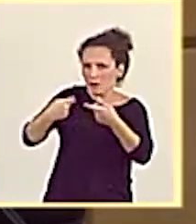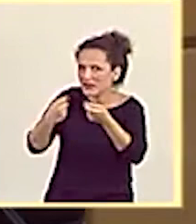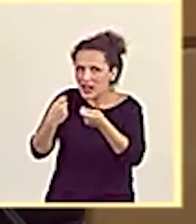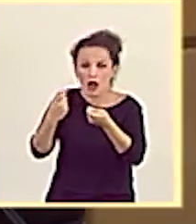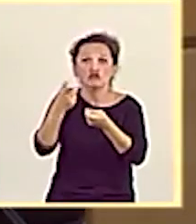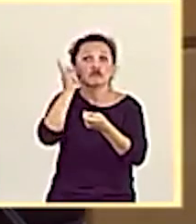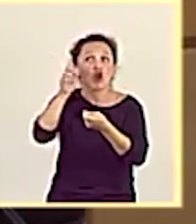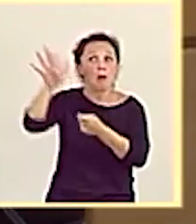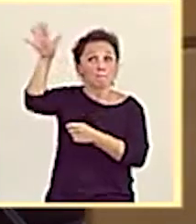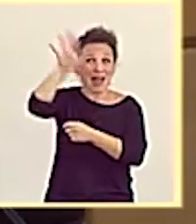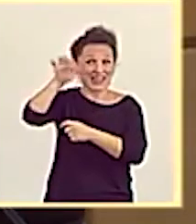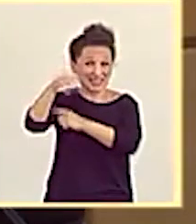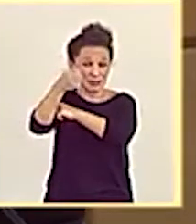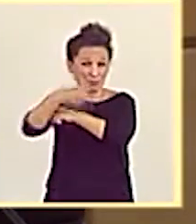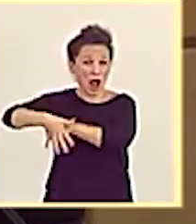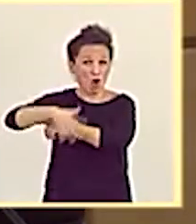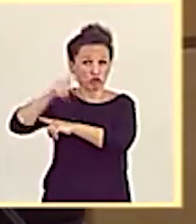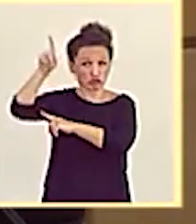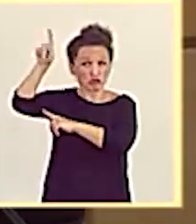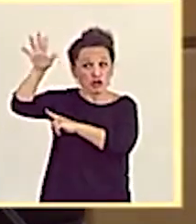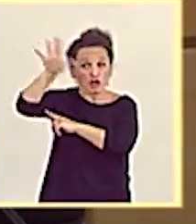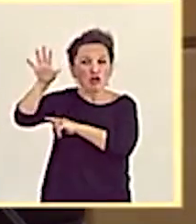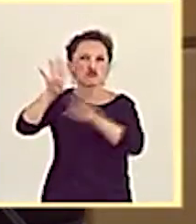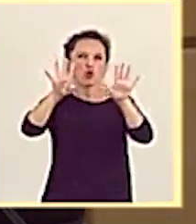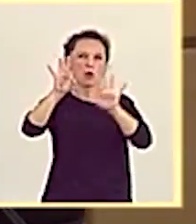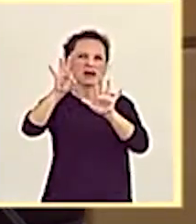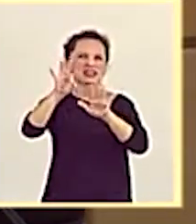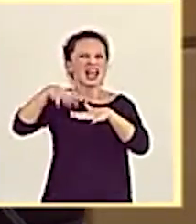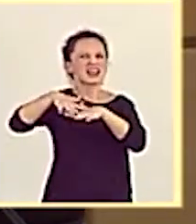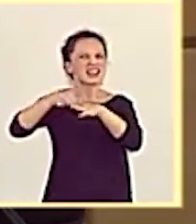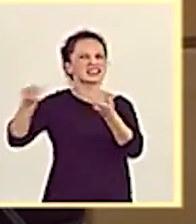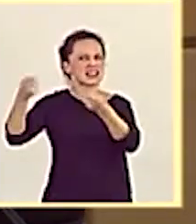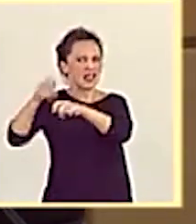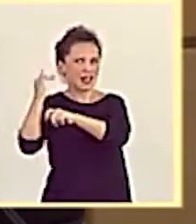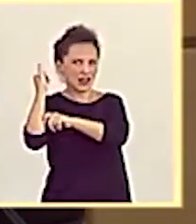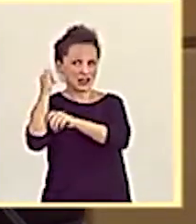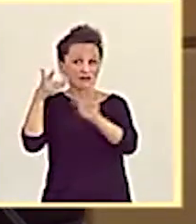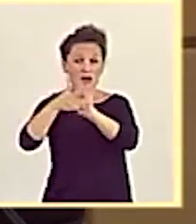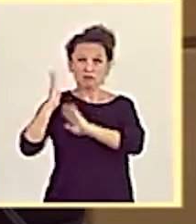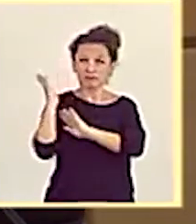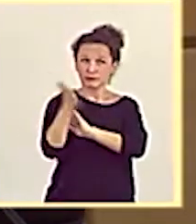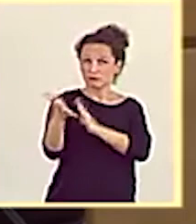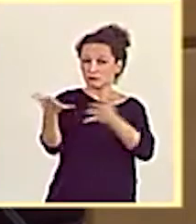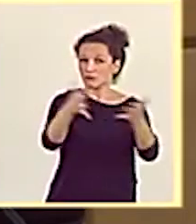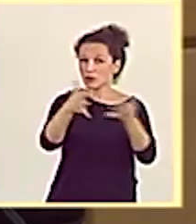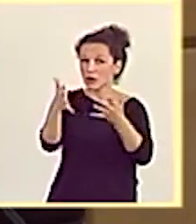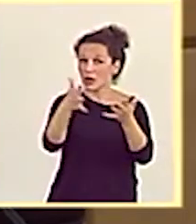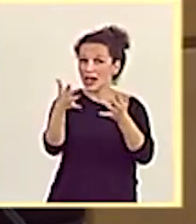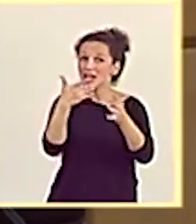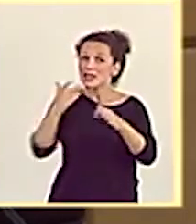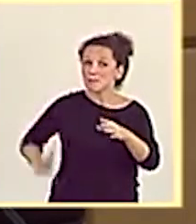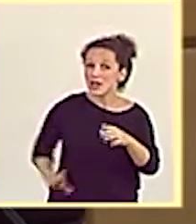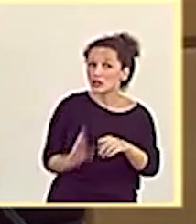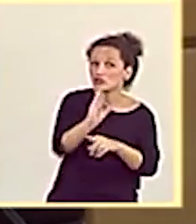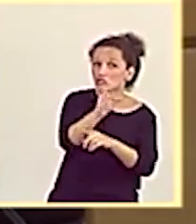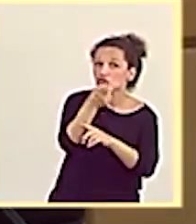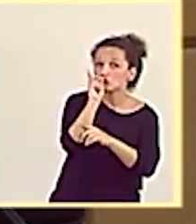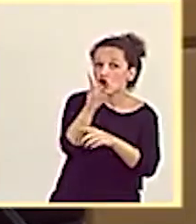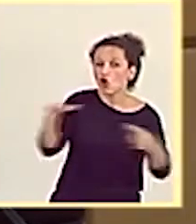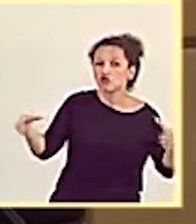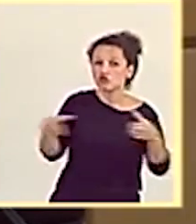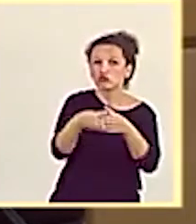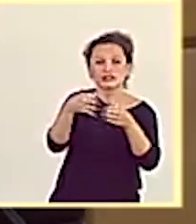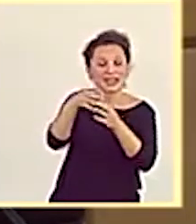calculan más de 90 redes cerradas. Se calcula un impacto en el aumento de las inversiones solo en el clúster de